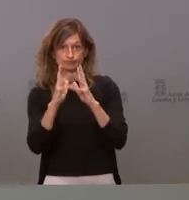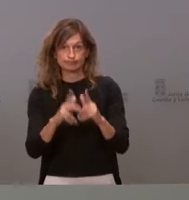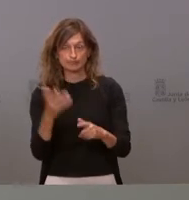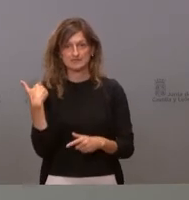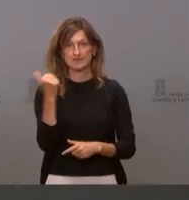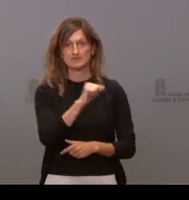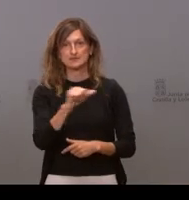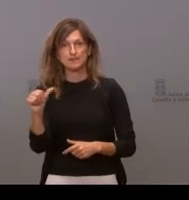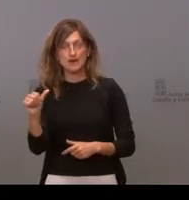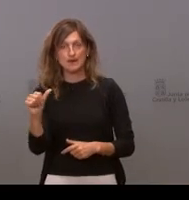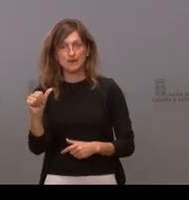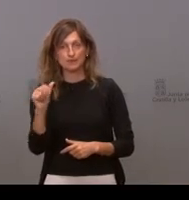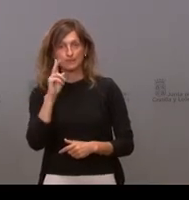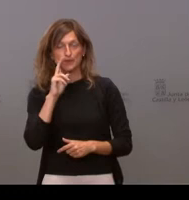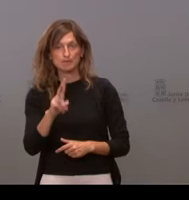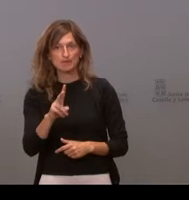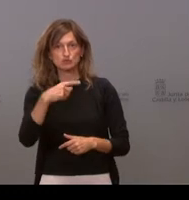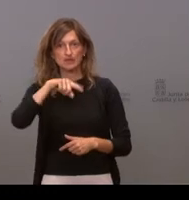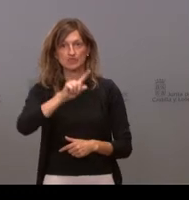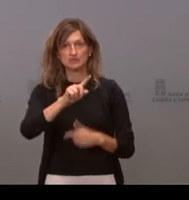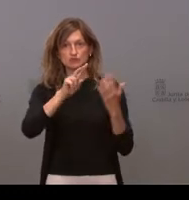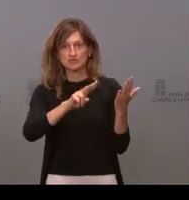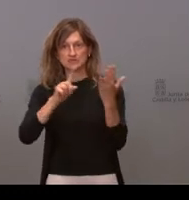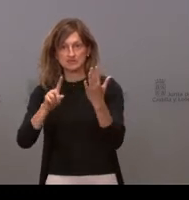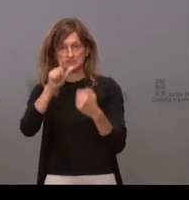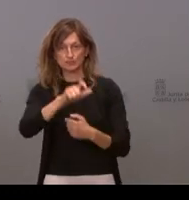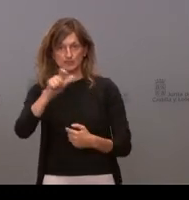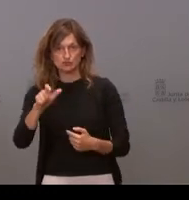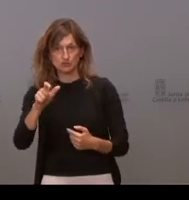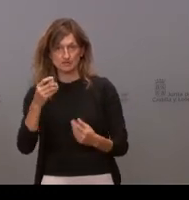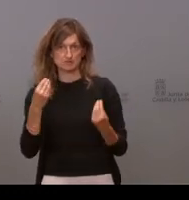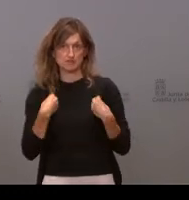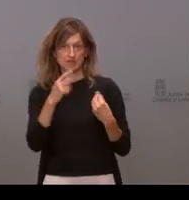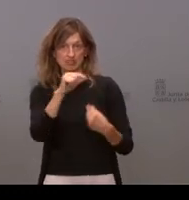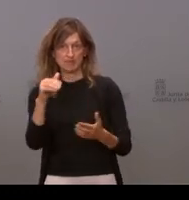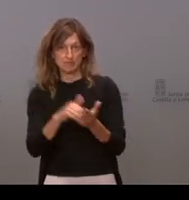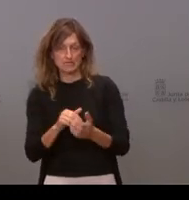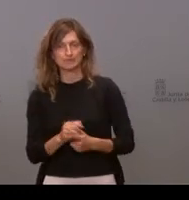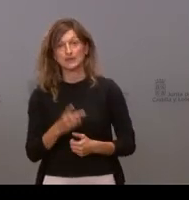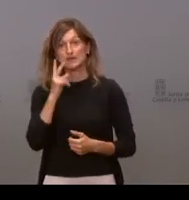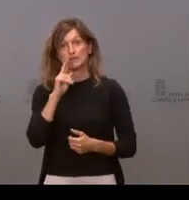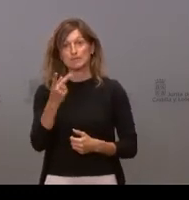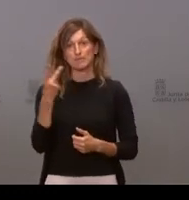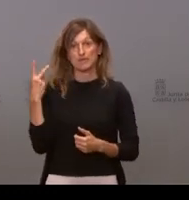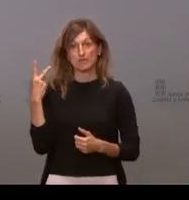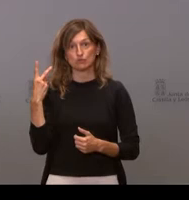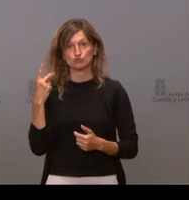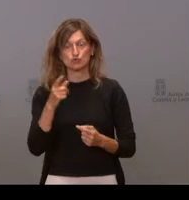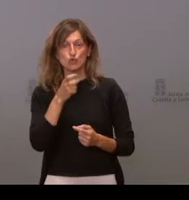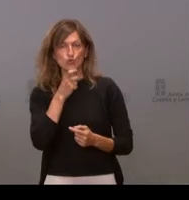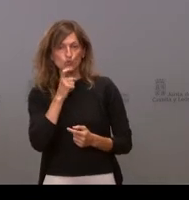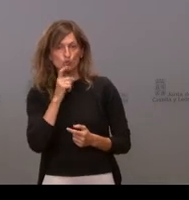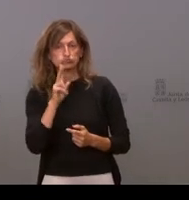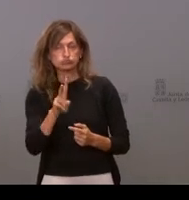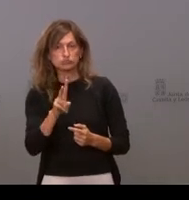pasada acabó con una incidencia de 176 casos por 100.000 habitantes y podemos observar cómo se está produciendo